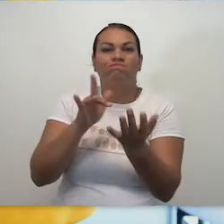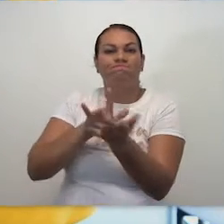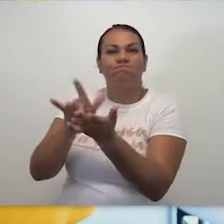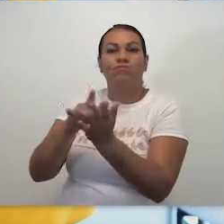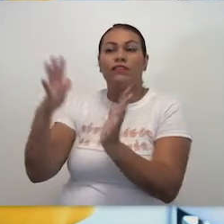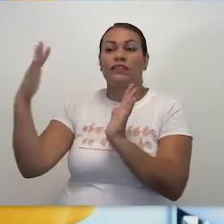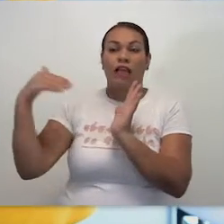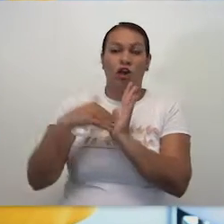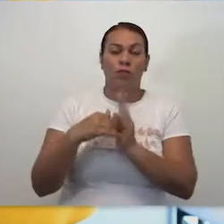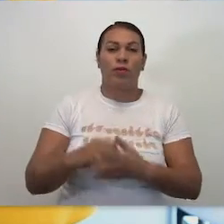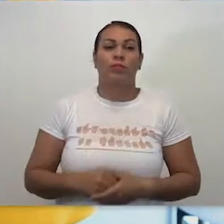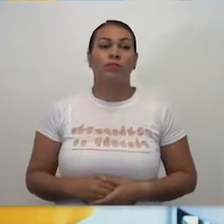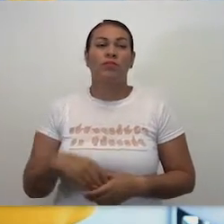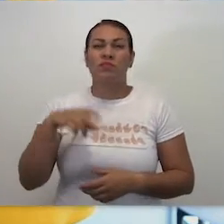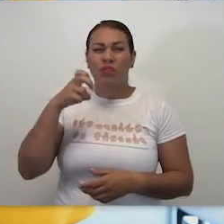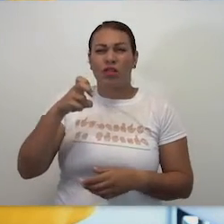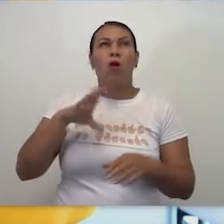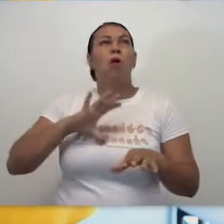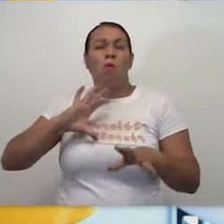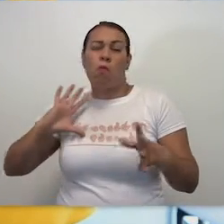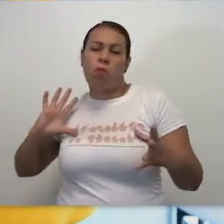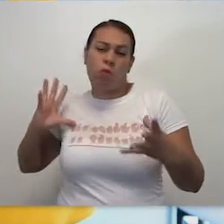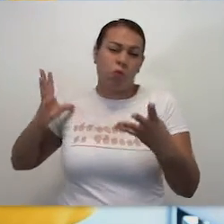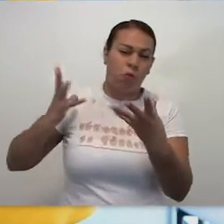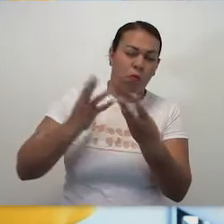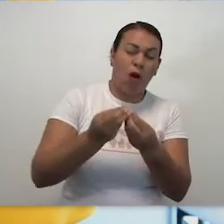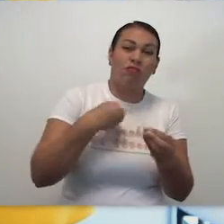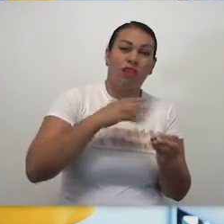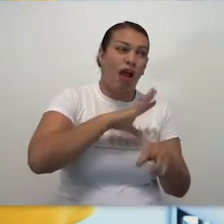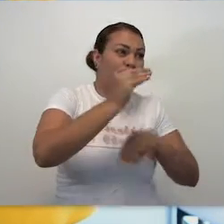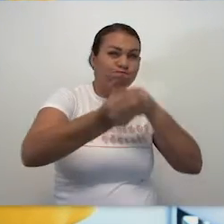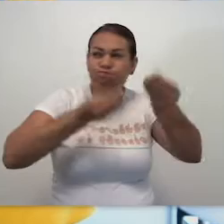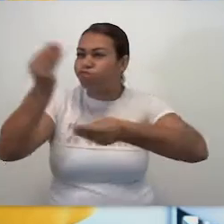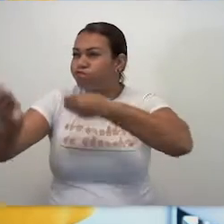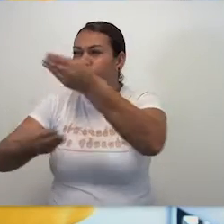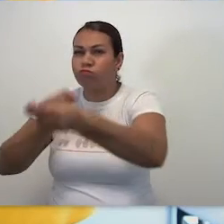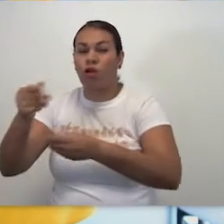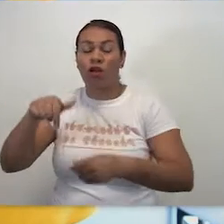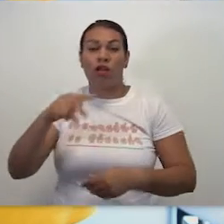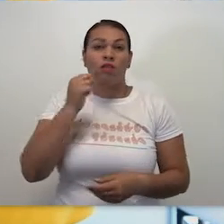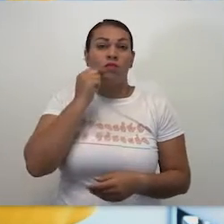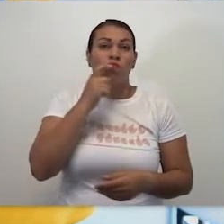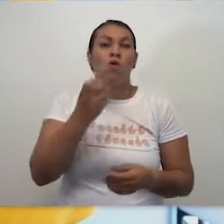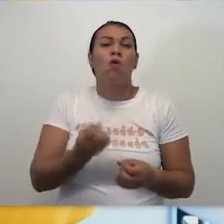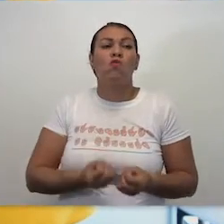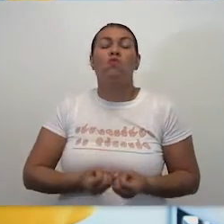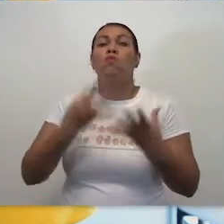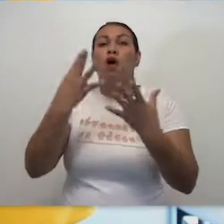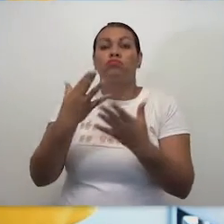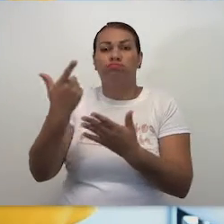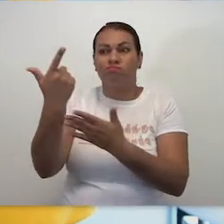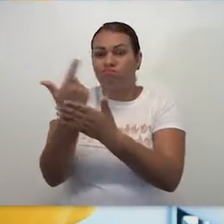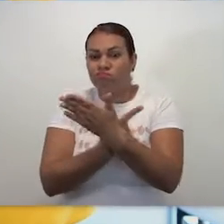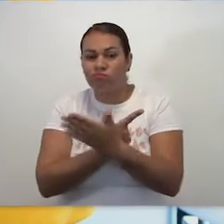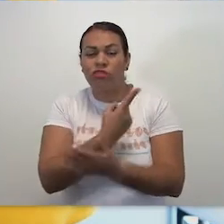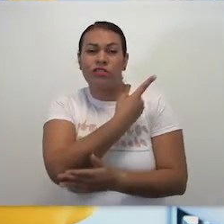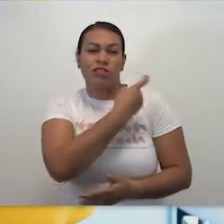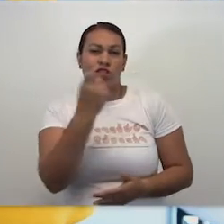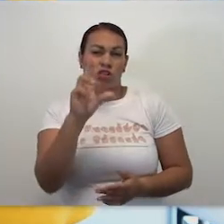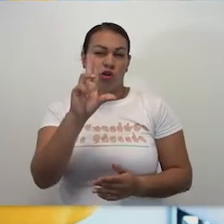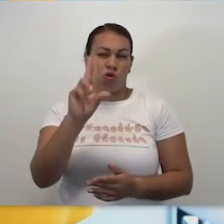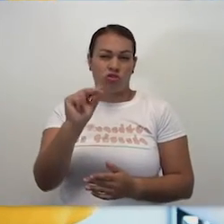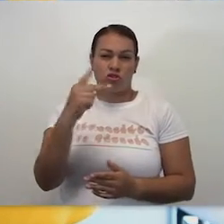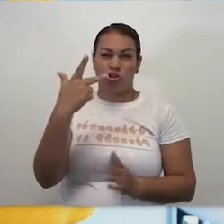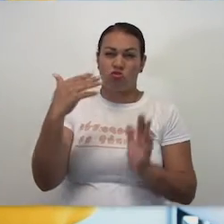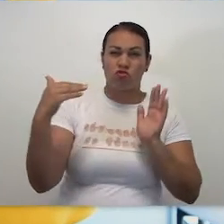apoyamos con 5 mil despensas. Haciendo una sumatoria de lo anteriormente descrito, en Tlajomulco hemos entregado